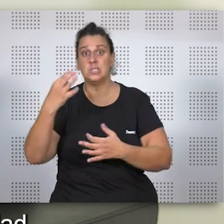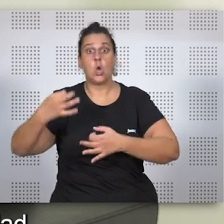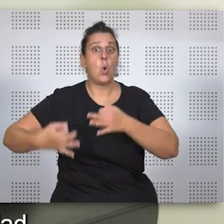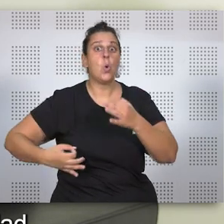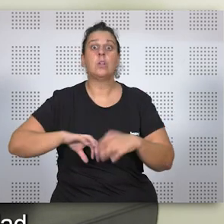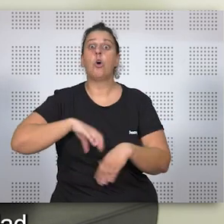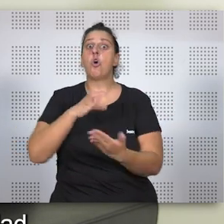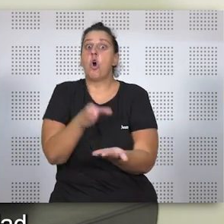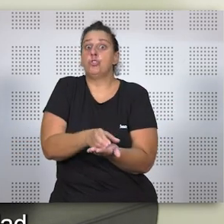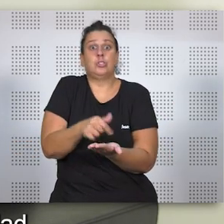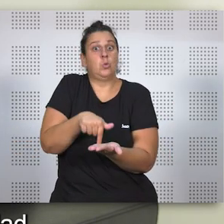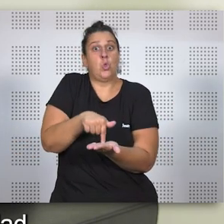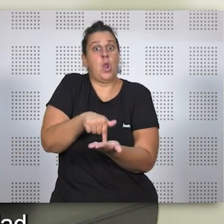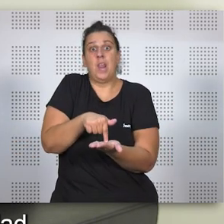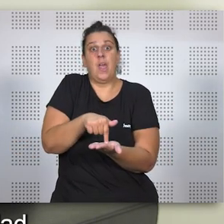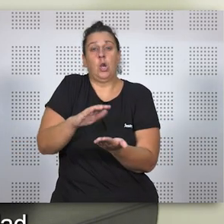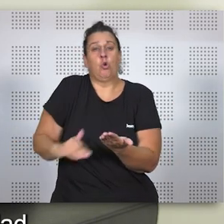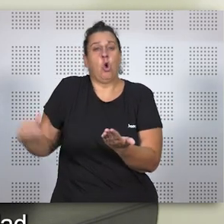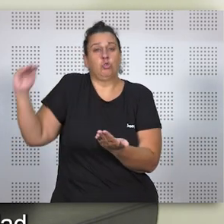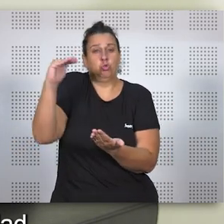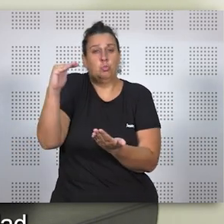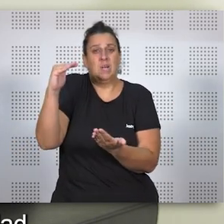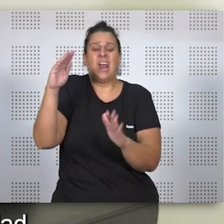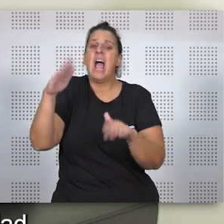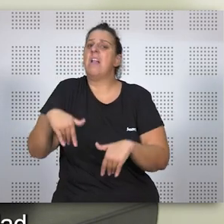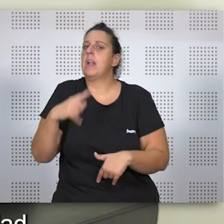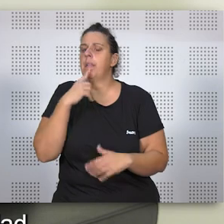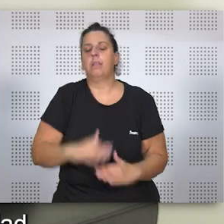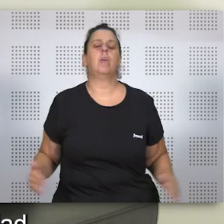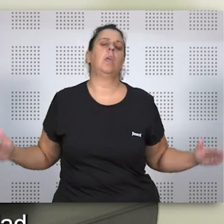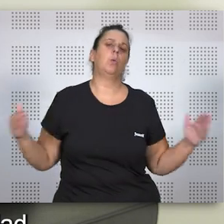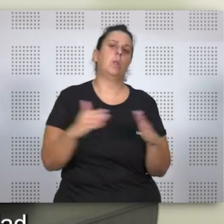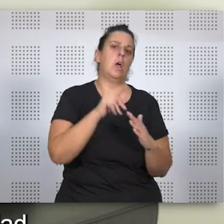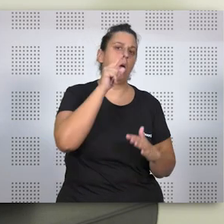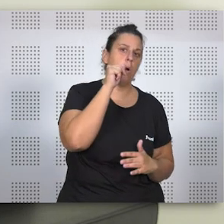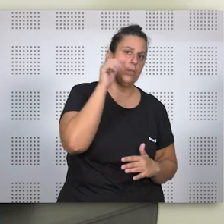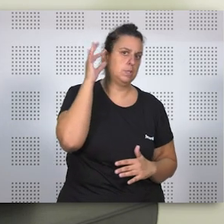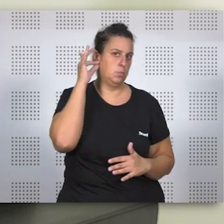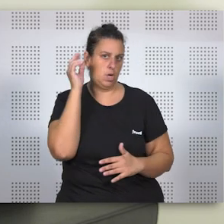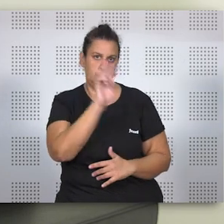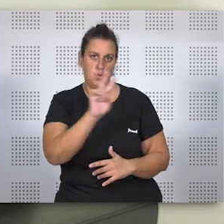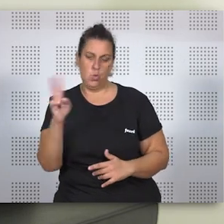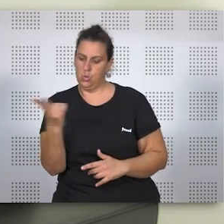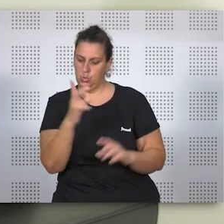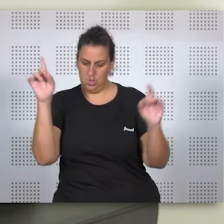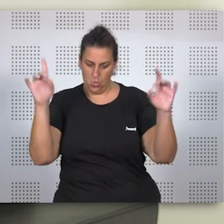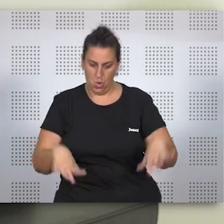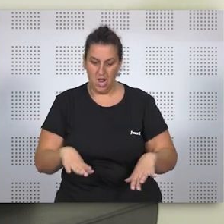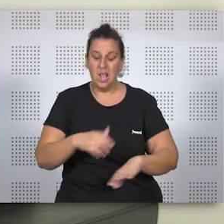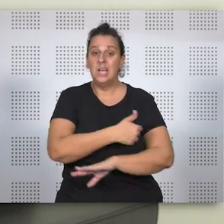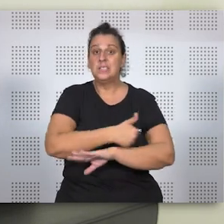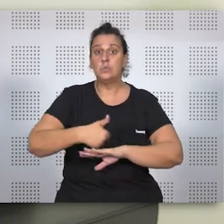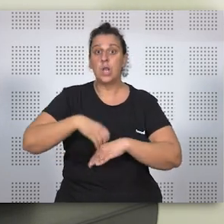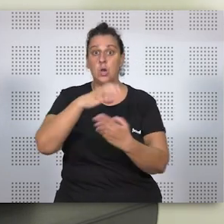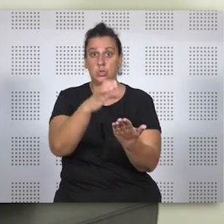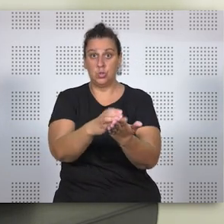constitucionalidad y la viudedad pasa a reconocerse por igual a hombres y mujeres. Dijo el constitucional entonces, es justamente lo